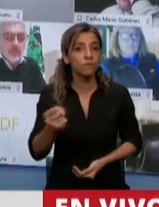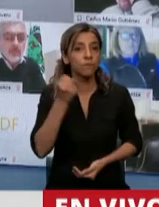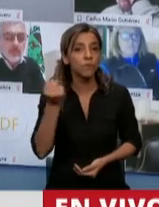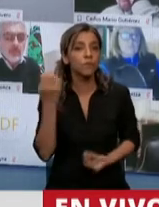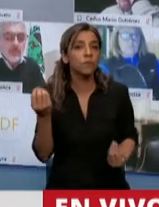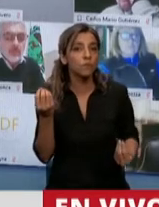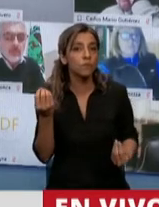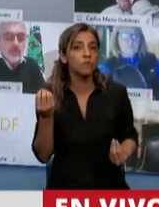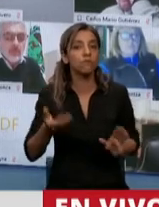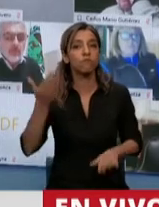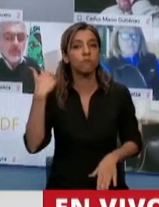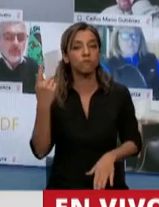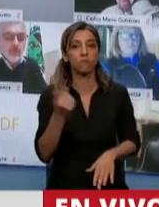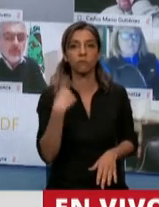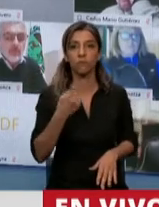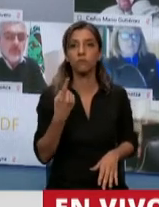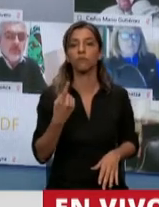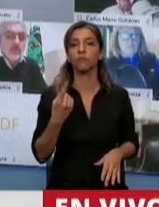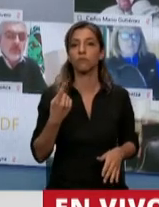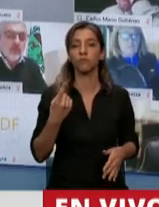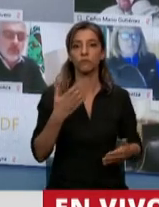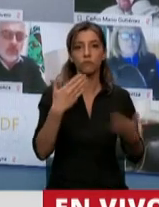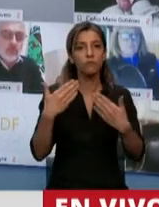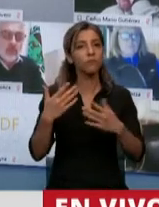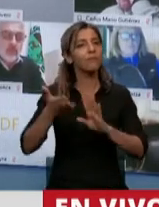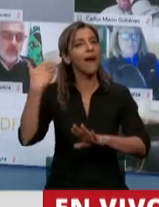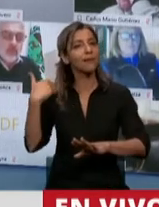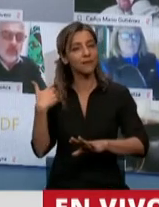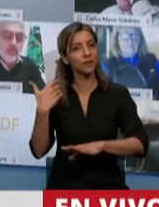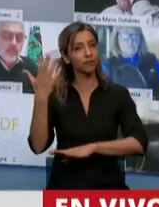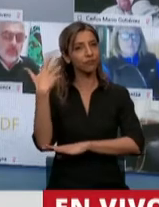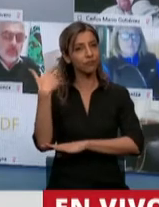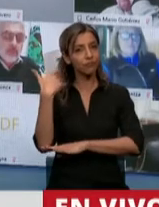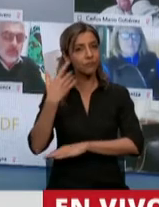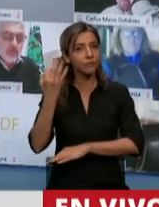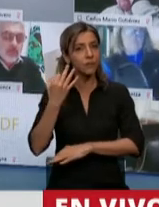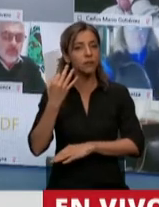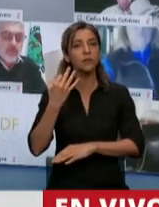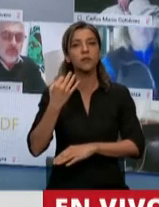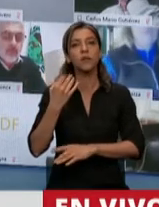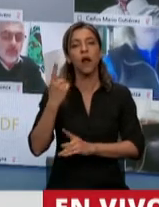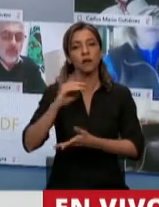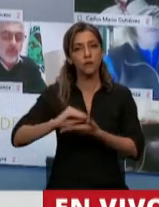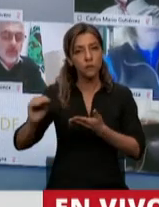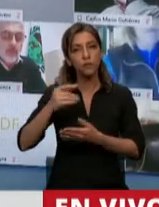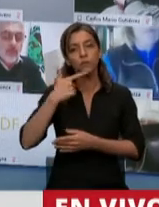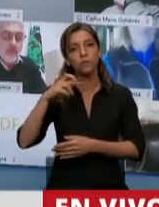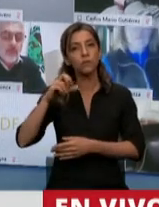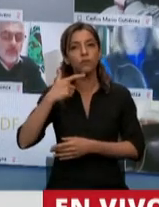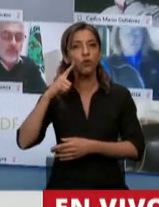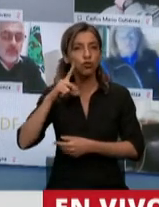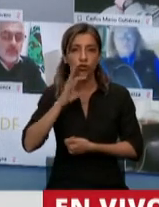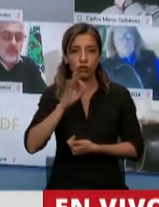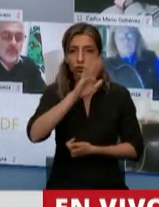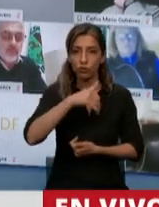Lo mencionábamos en una charla muy buena que organizó la diputada Ayer en Expósito, donde estuvo Daniel